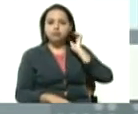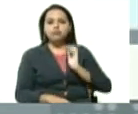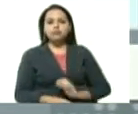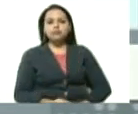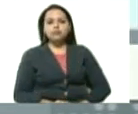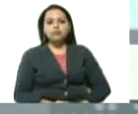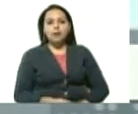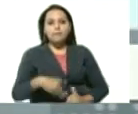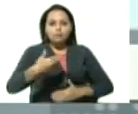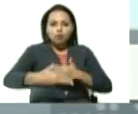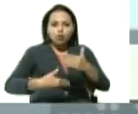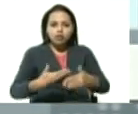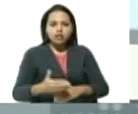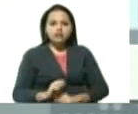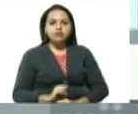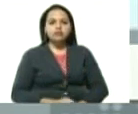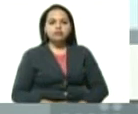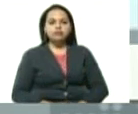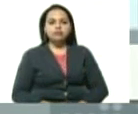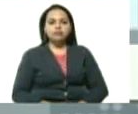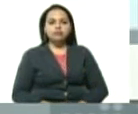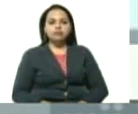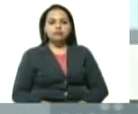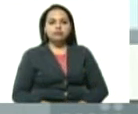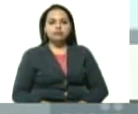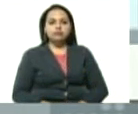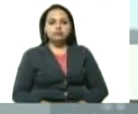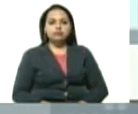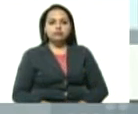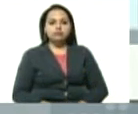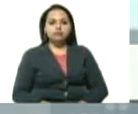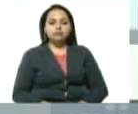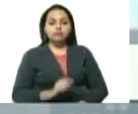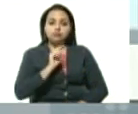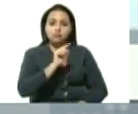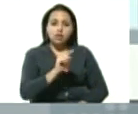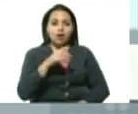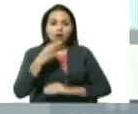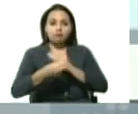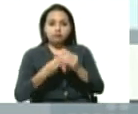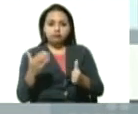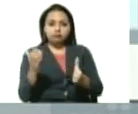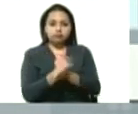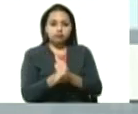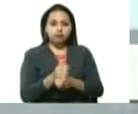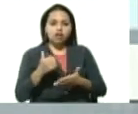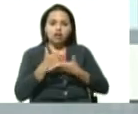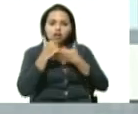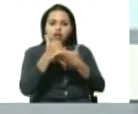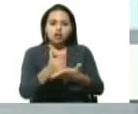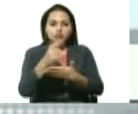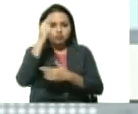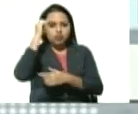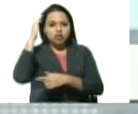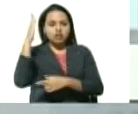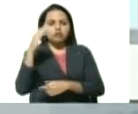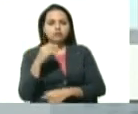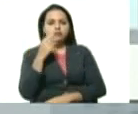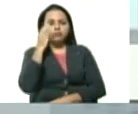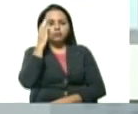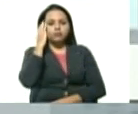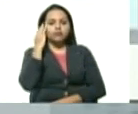progreso prosperidad y es lo que vamos a obtener con el favor de Dios si